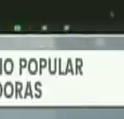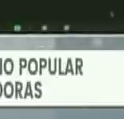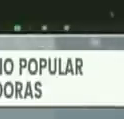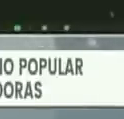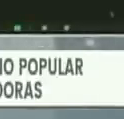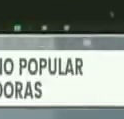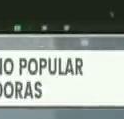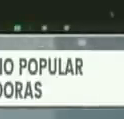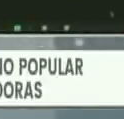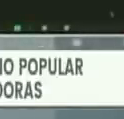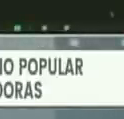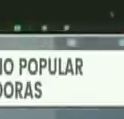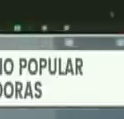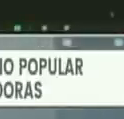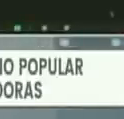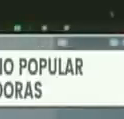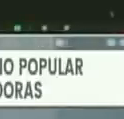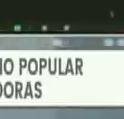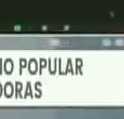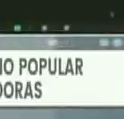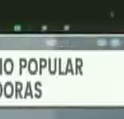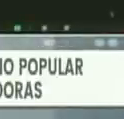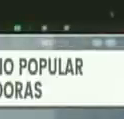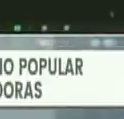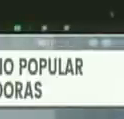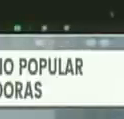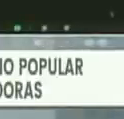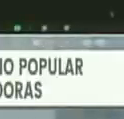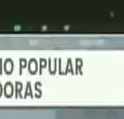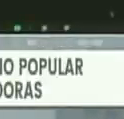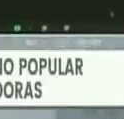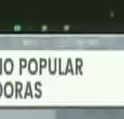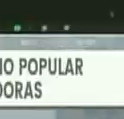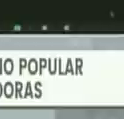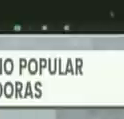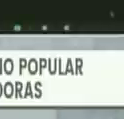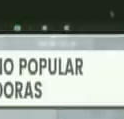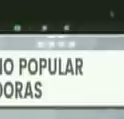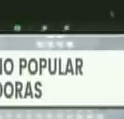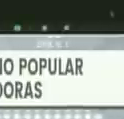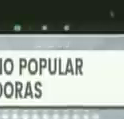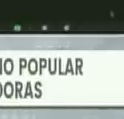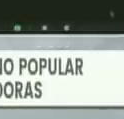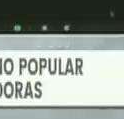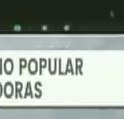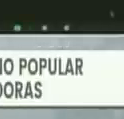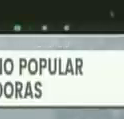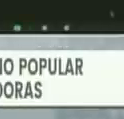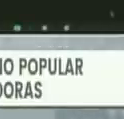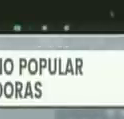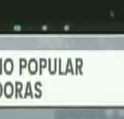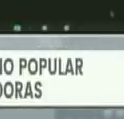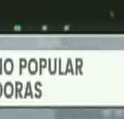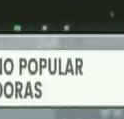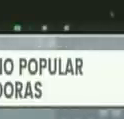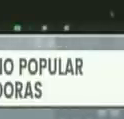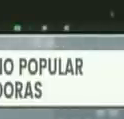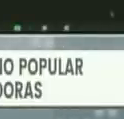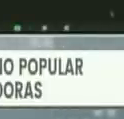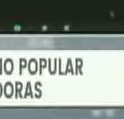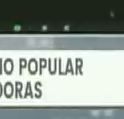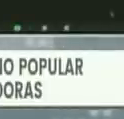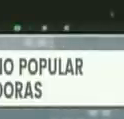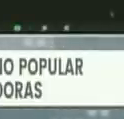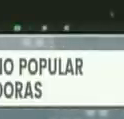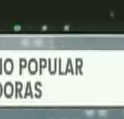que pasa que es una empresa nuestra del estado de todos los venezolanos y venezolanas y no escuchan a la